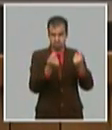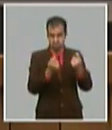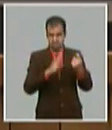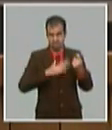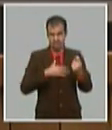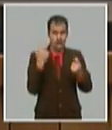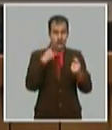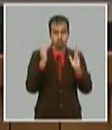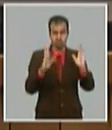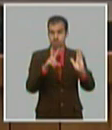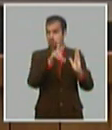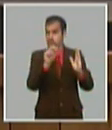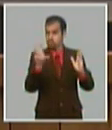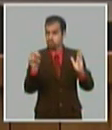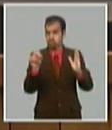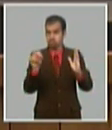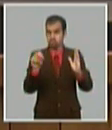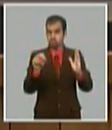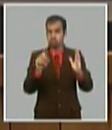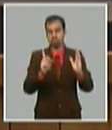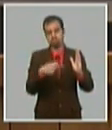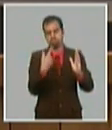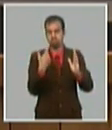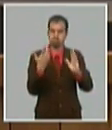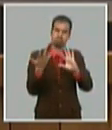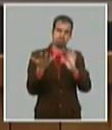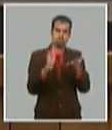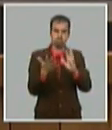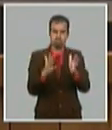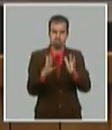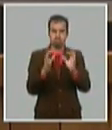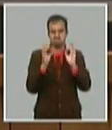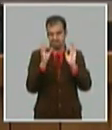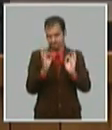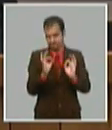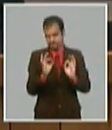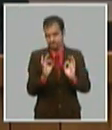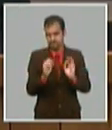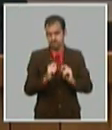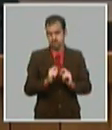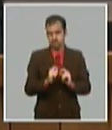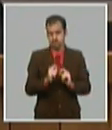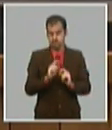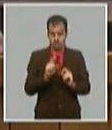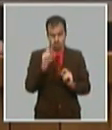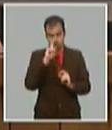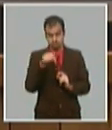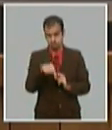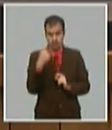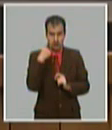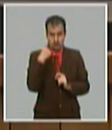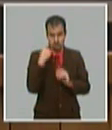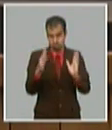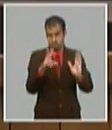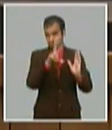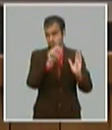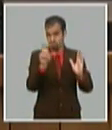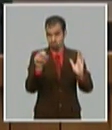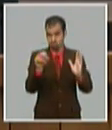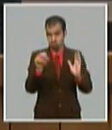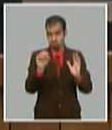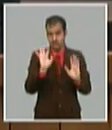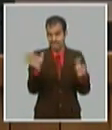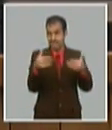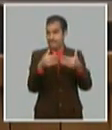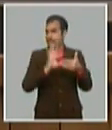el 2020 estamos estimando sujeto a confirmación cuando cierre el año y se concluye oficialmente las estadísticas